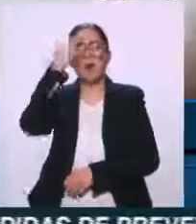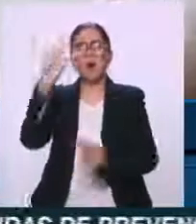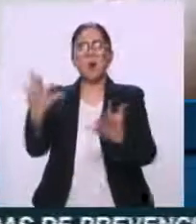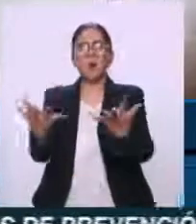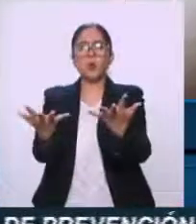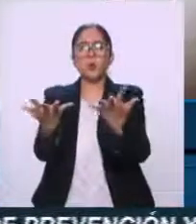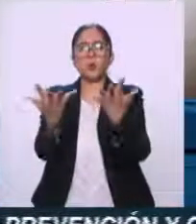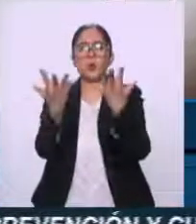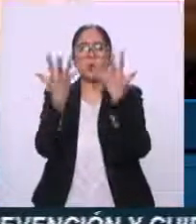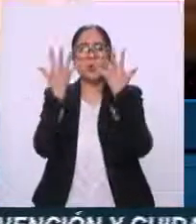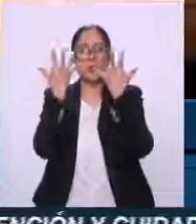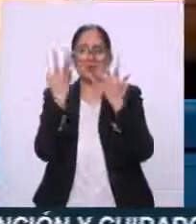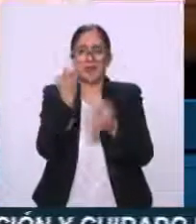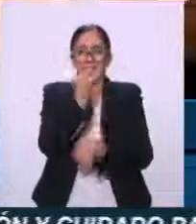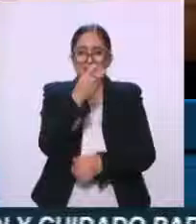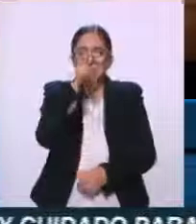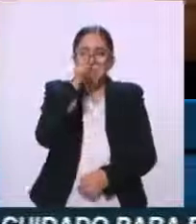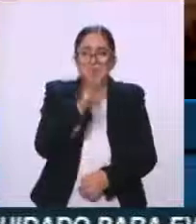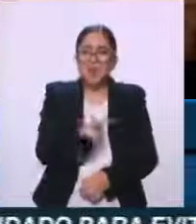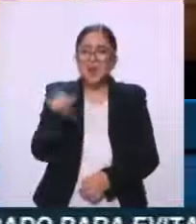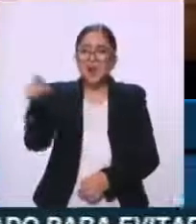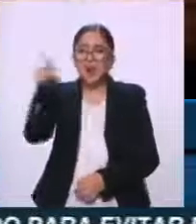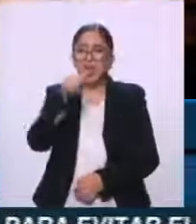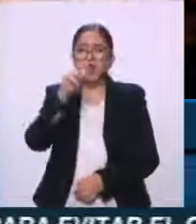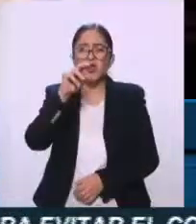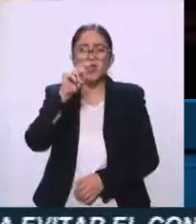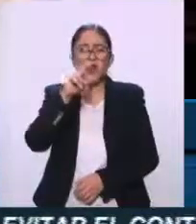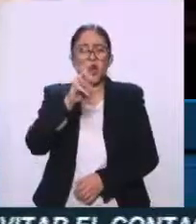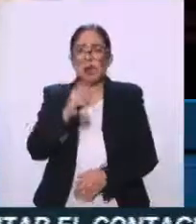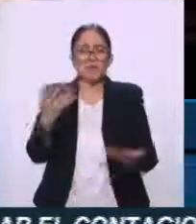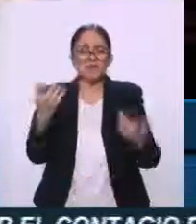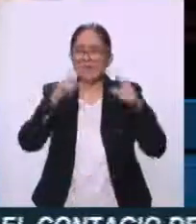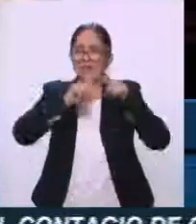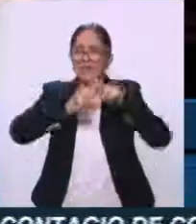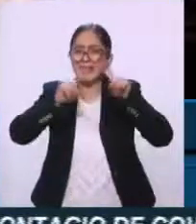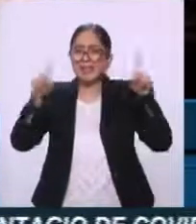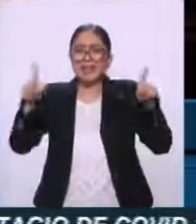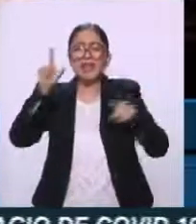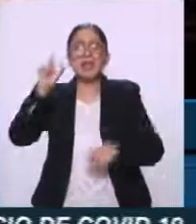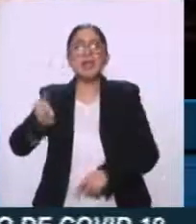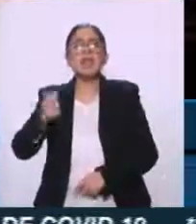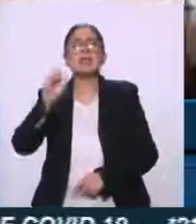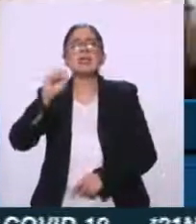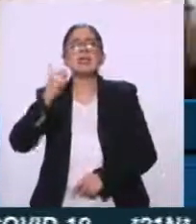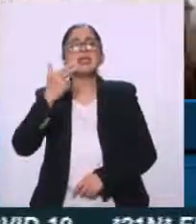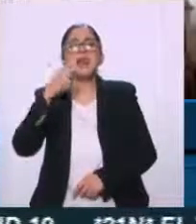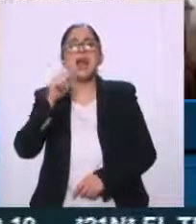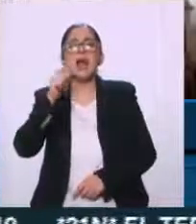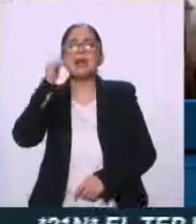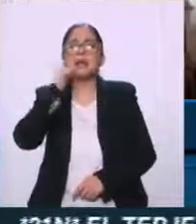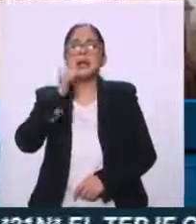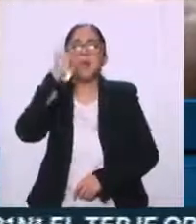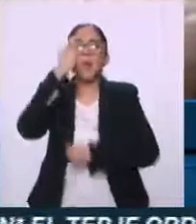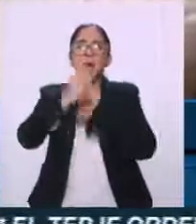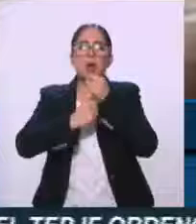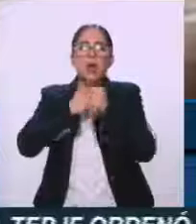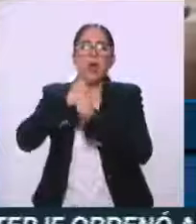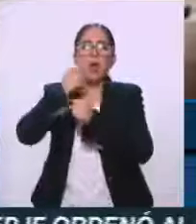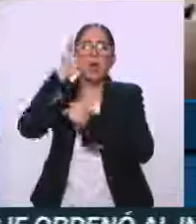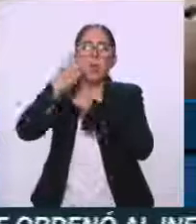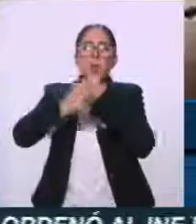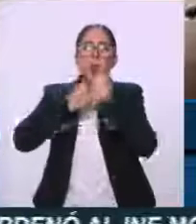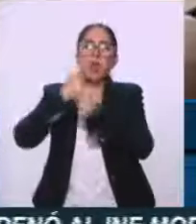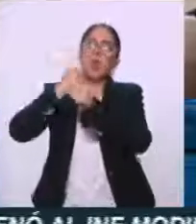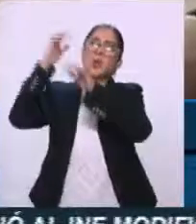estaban usando las imágenes de Torreón, confundiendo los dos fenómenos. O sea, lo de Zara es año con año. Ahora, por el tema de la